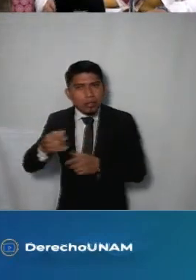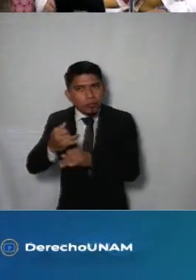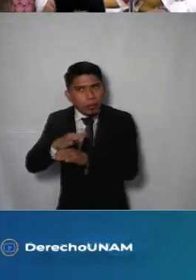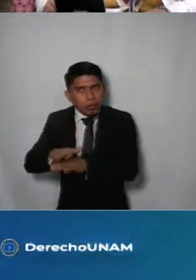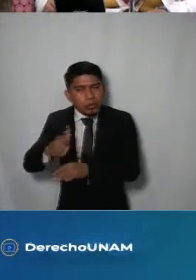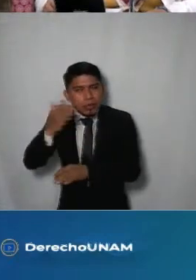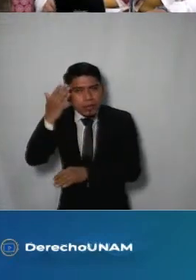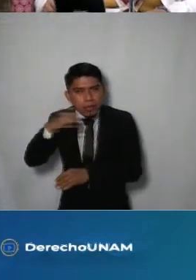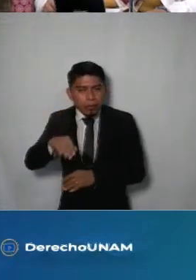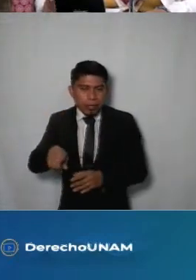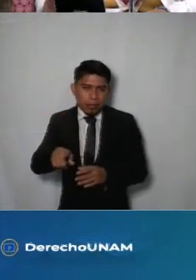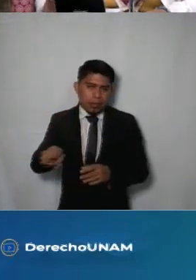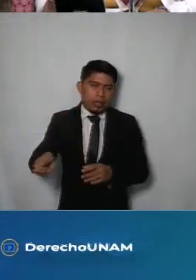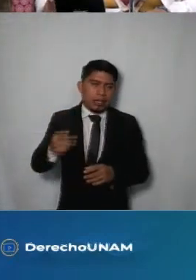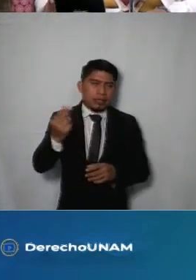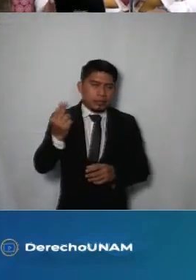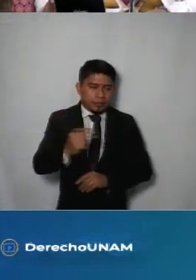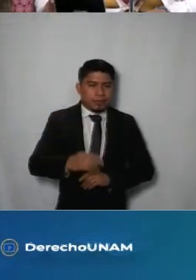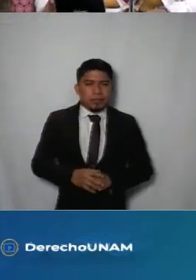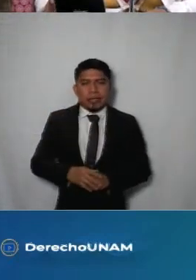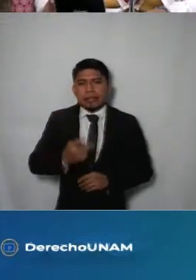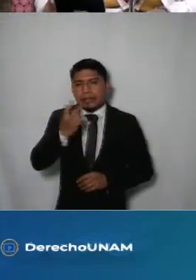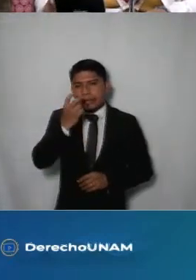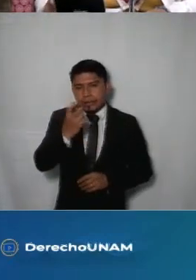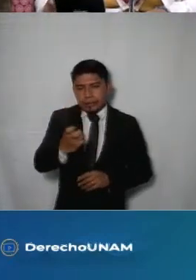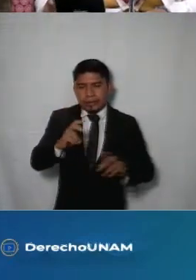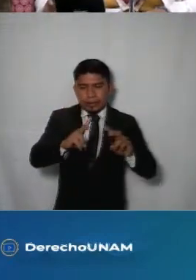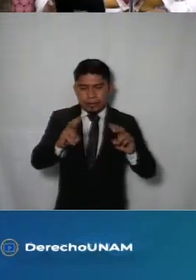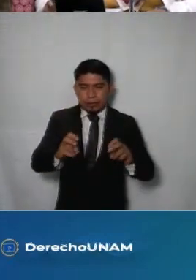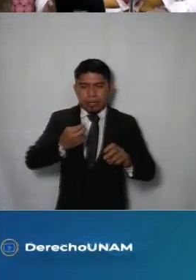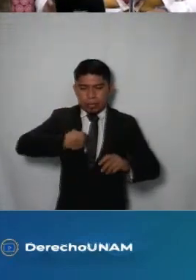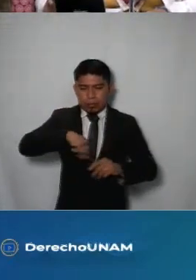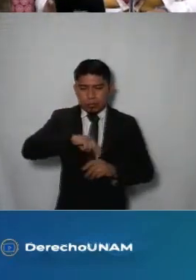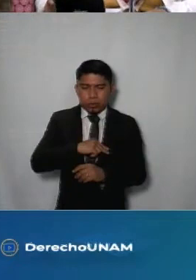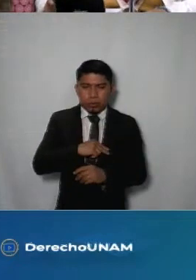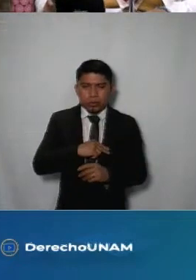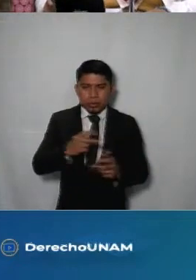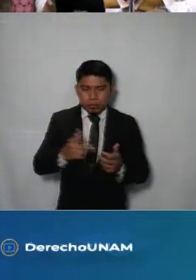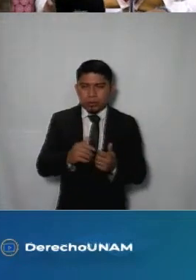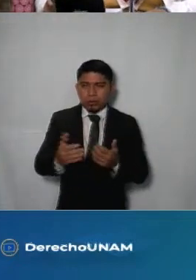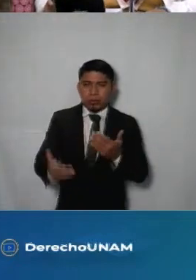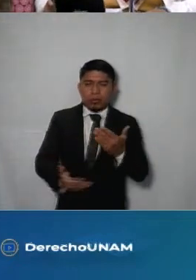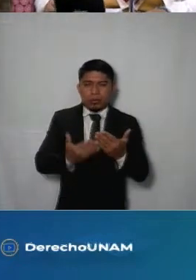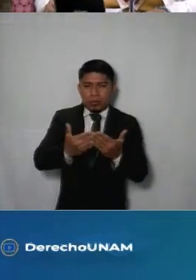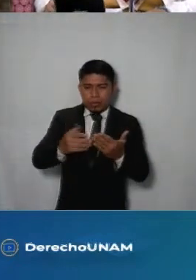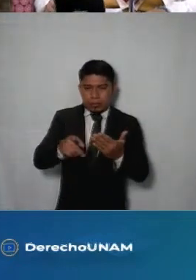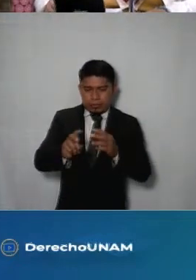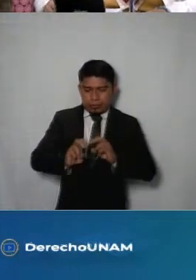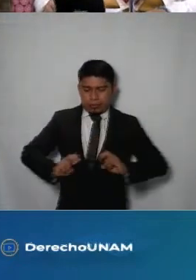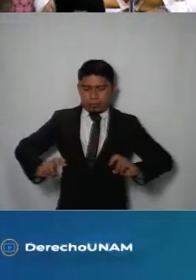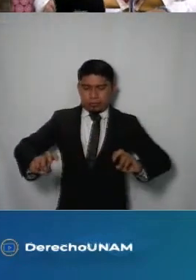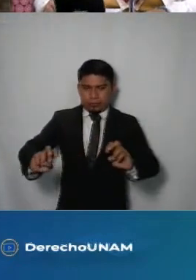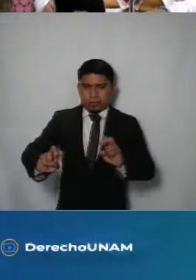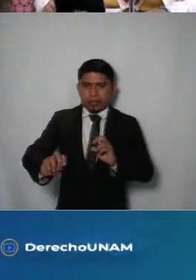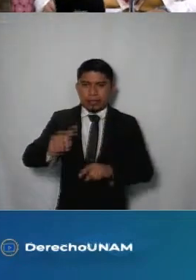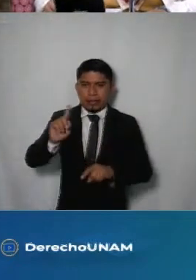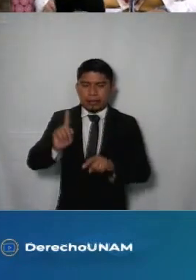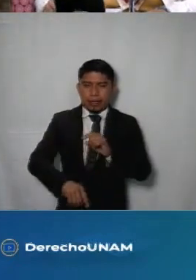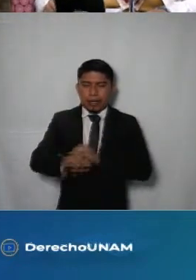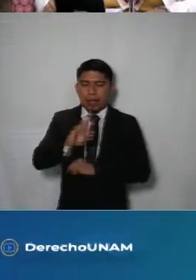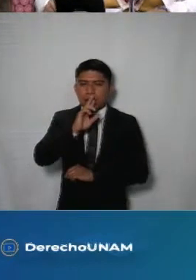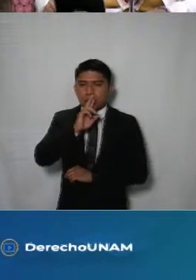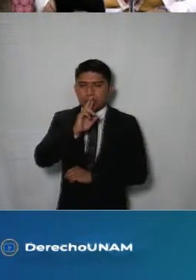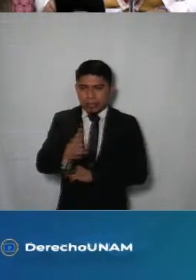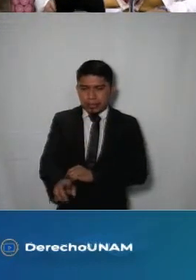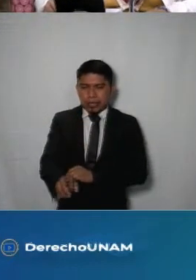contribuir en la promoción de la integridad pública en este caso que nos ocupa propongo a este colegiado revocar